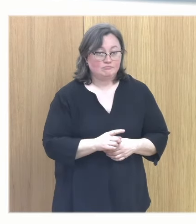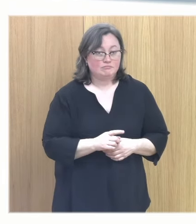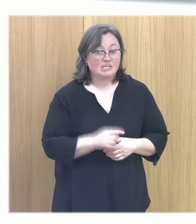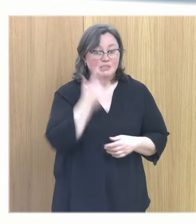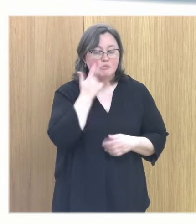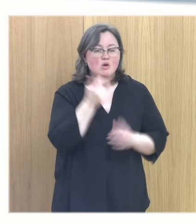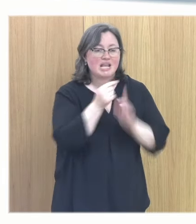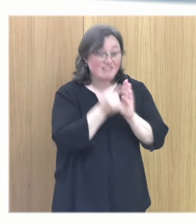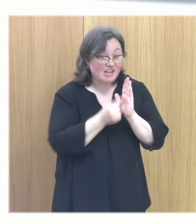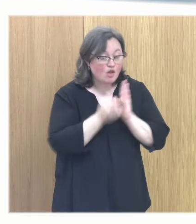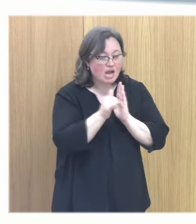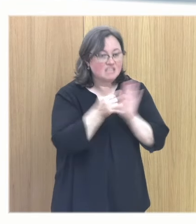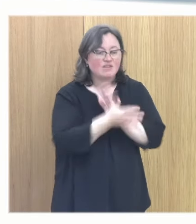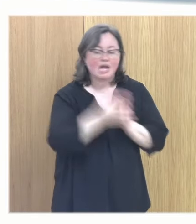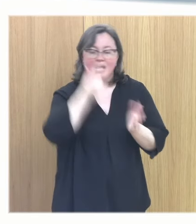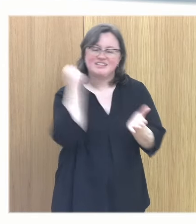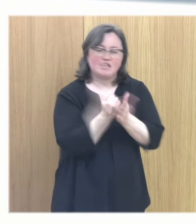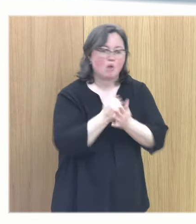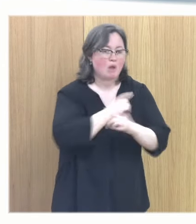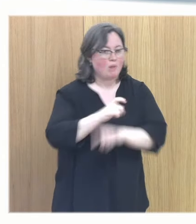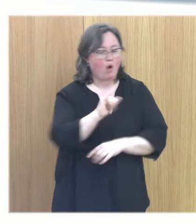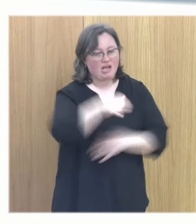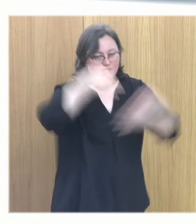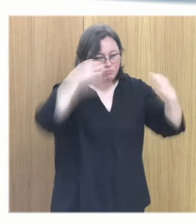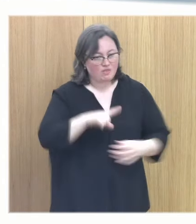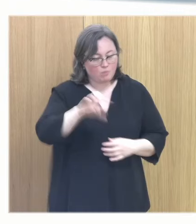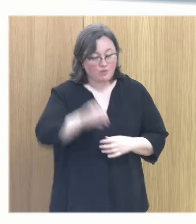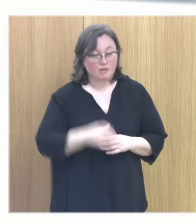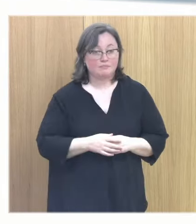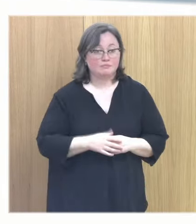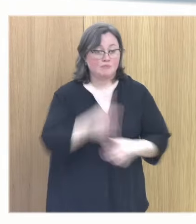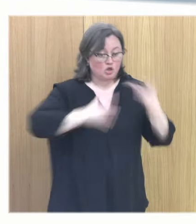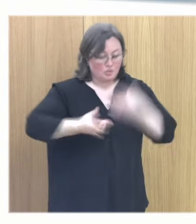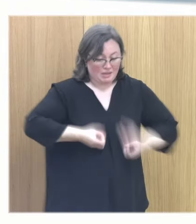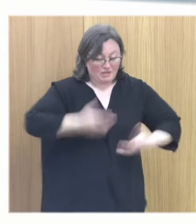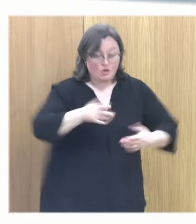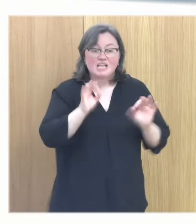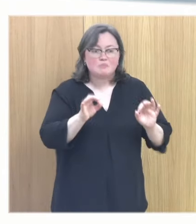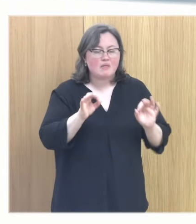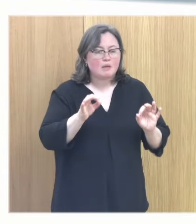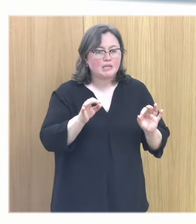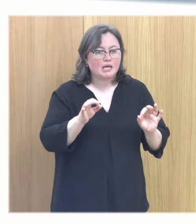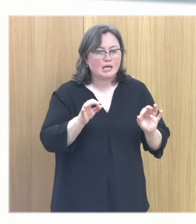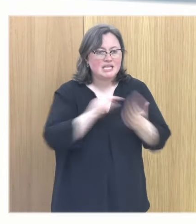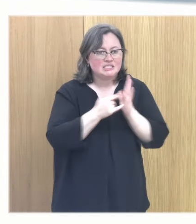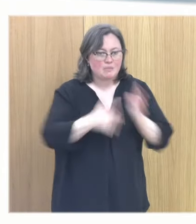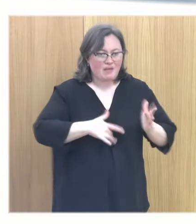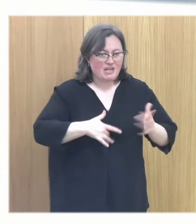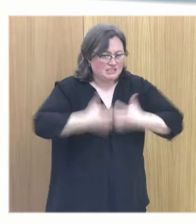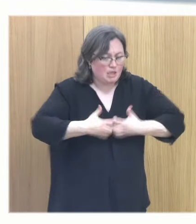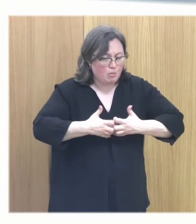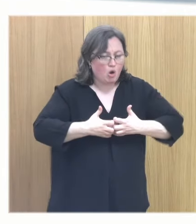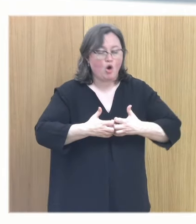ese indicador está es porque ha habido una historia de trauma complejo las somatizaciones especialmente sistema digestivo sistema